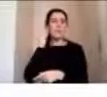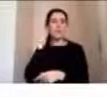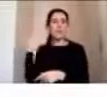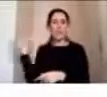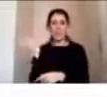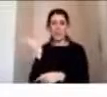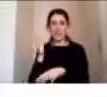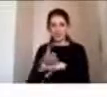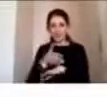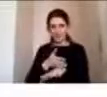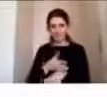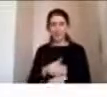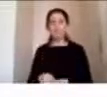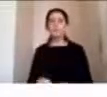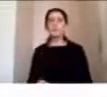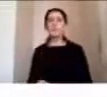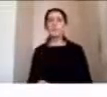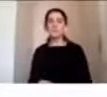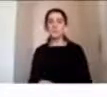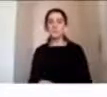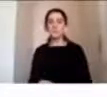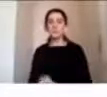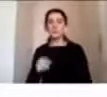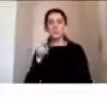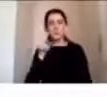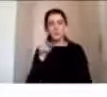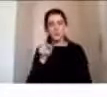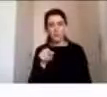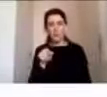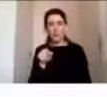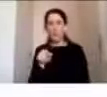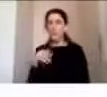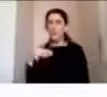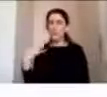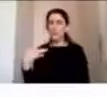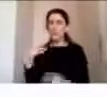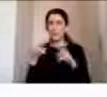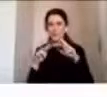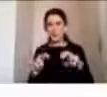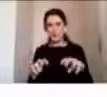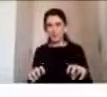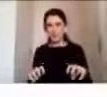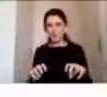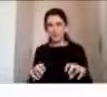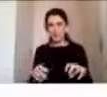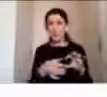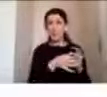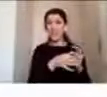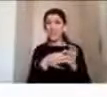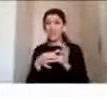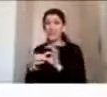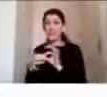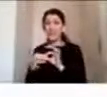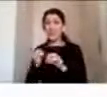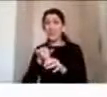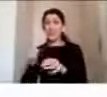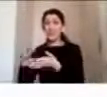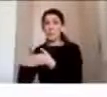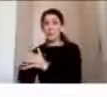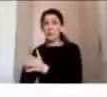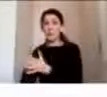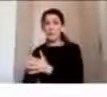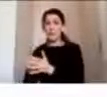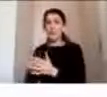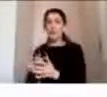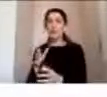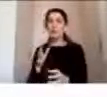uno de los aspectos que ha tenido bastante relevancia en la investigación con la relación con déficits residuales es la severidad del TEC y esto también lo